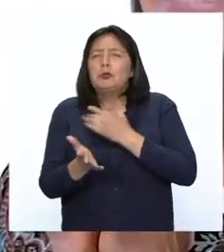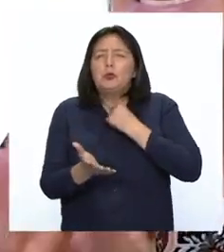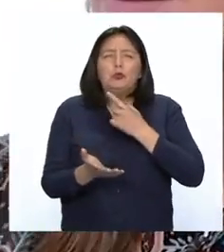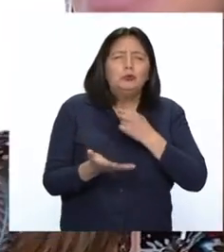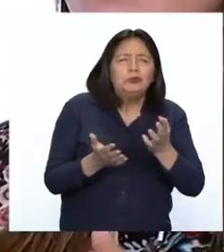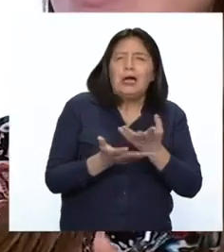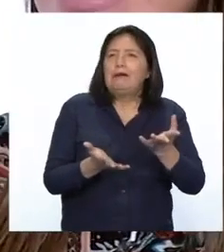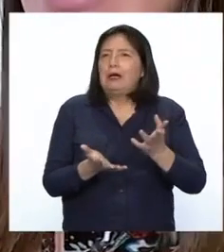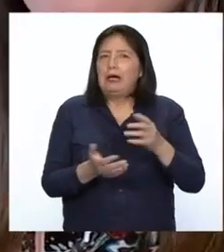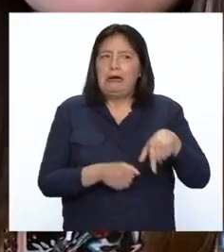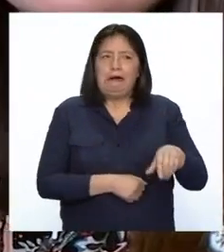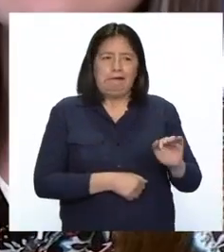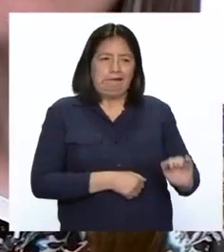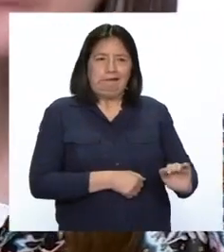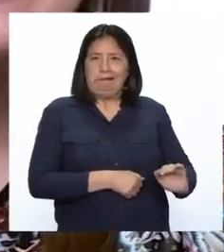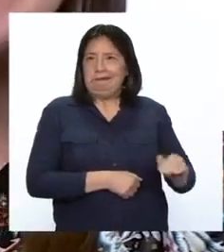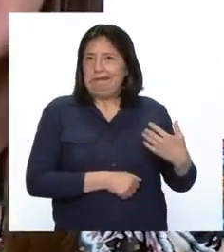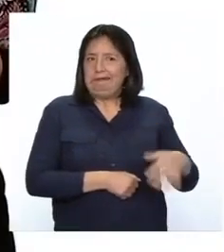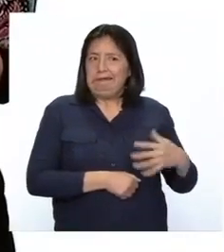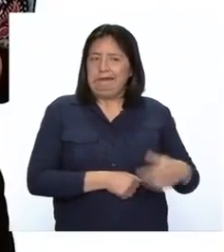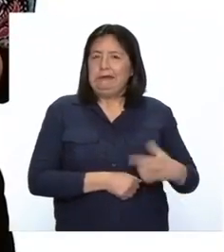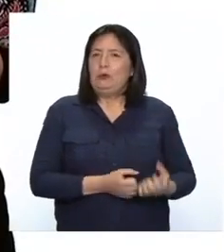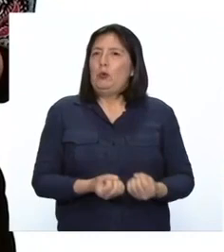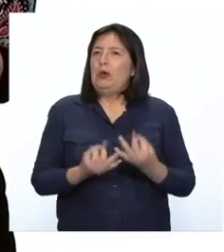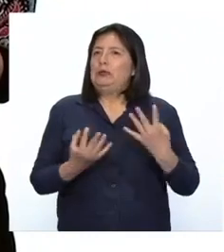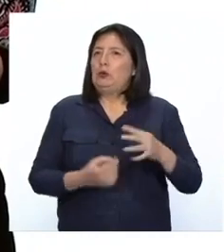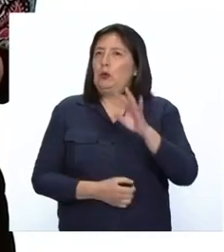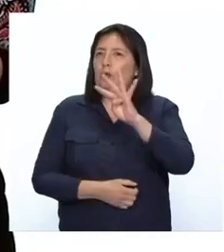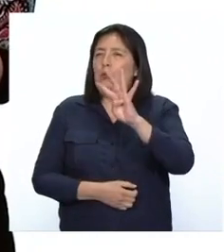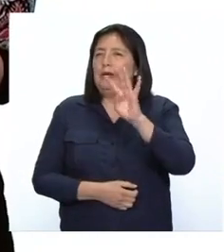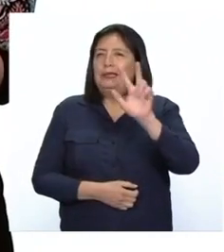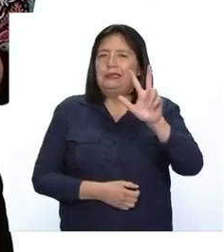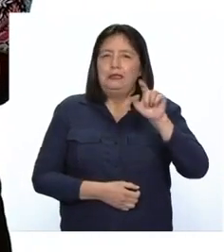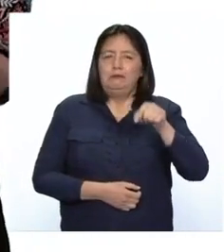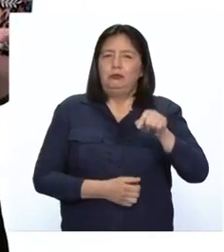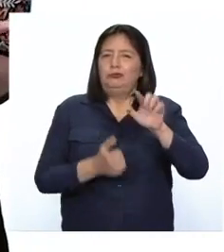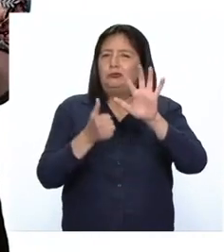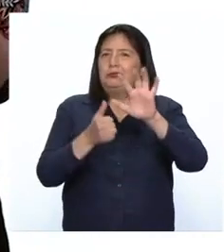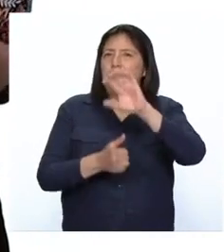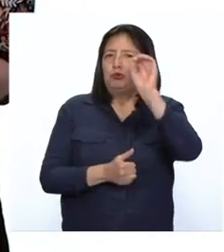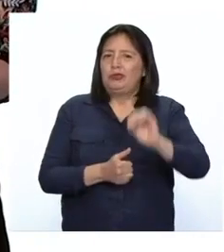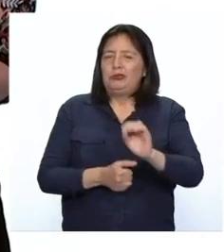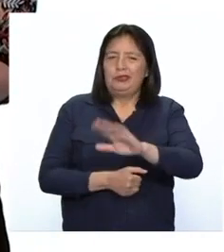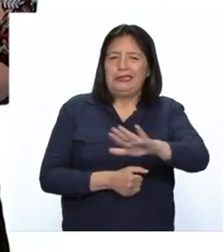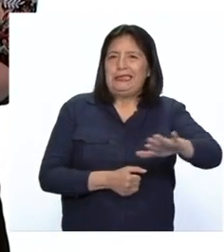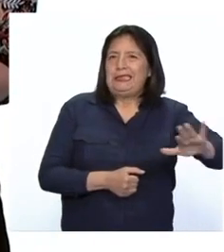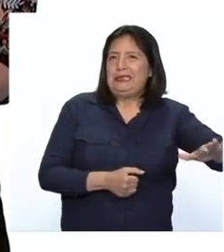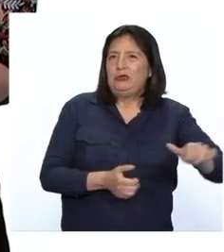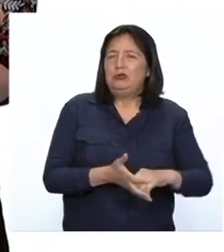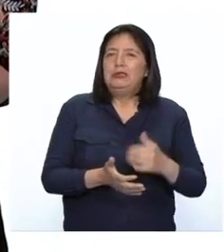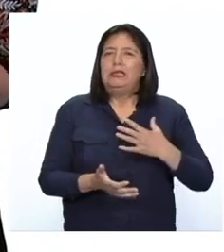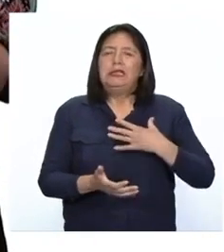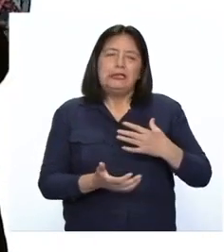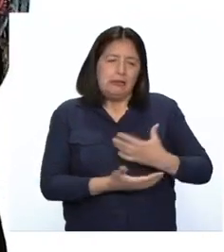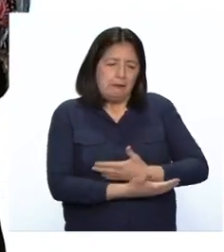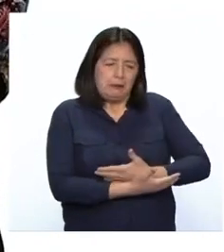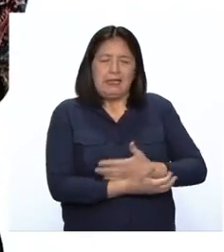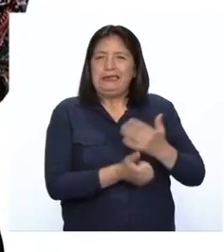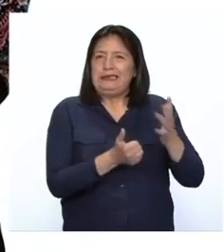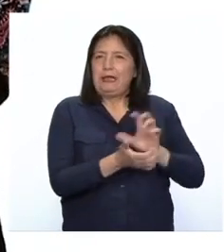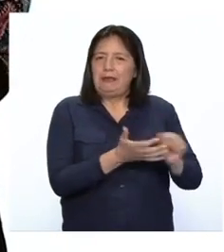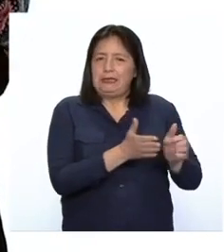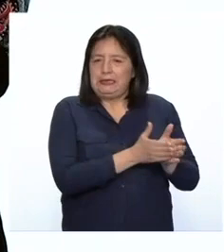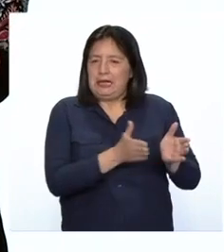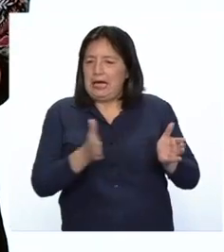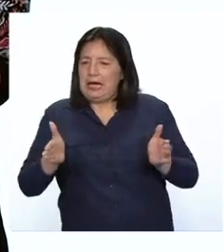La anemia infantil afecta al 43,6% de los niños y niñas de 6 meses de edad a